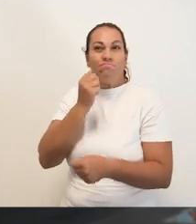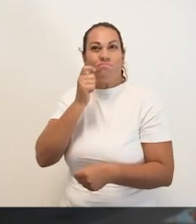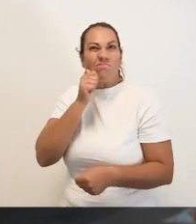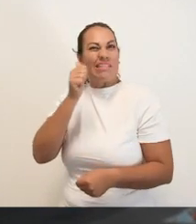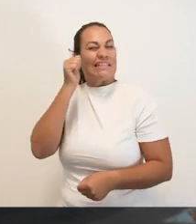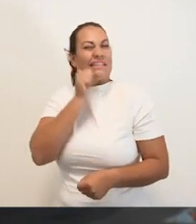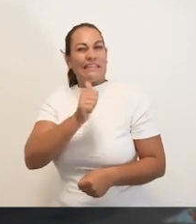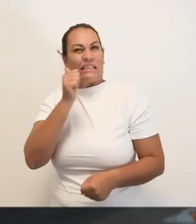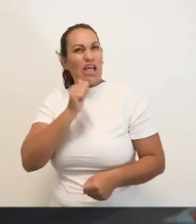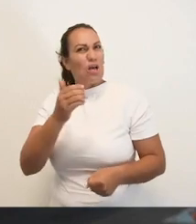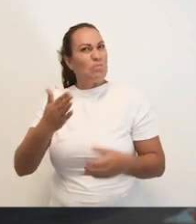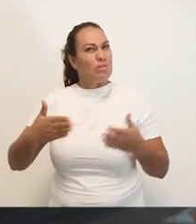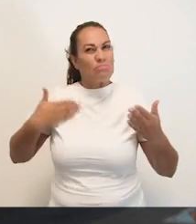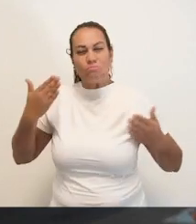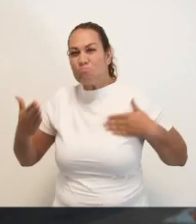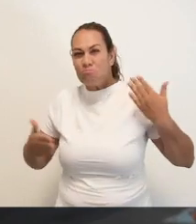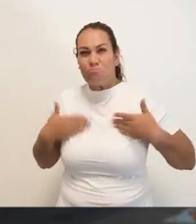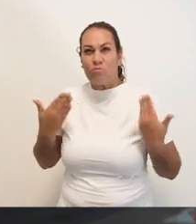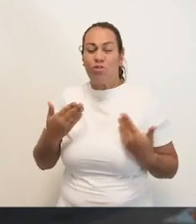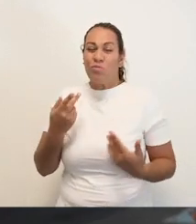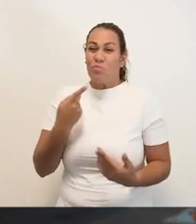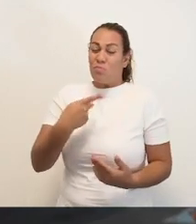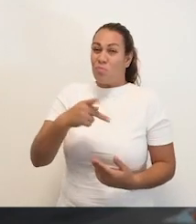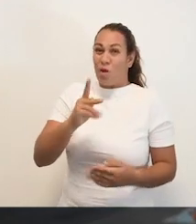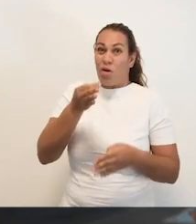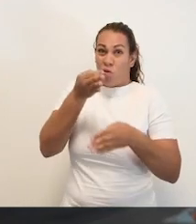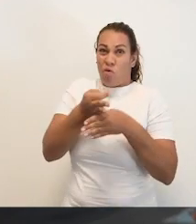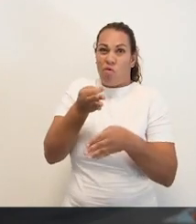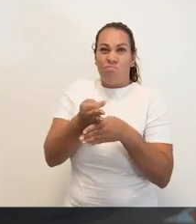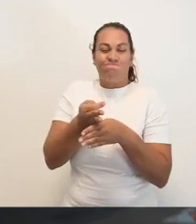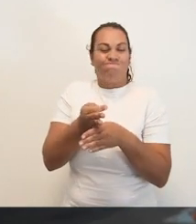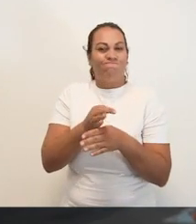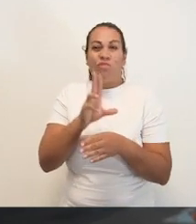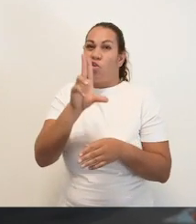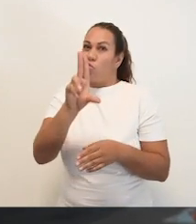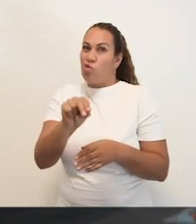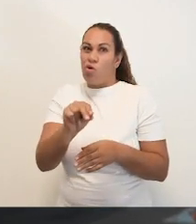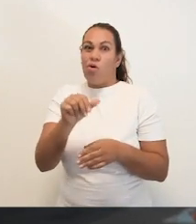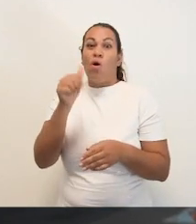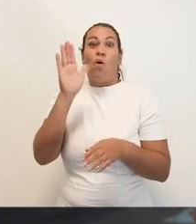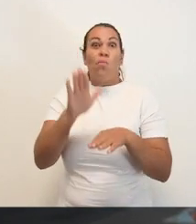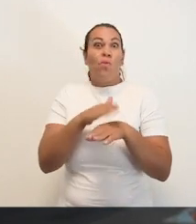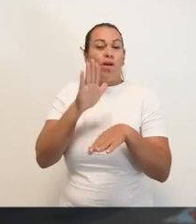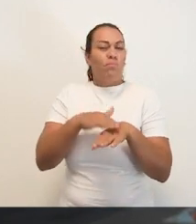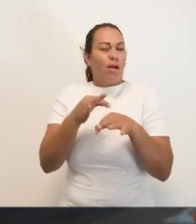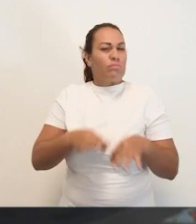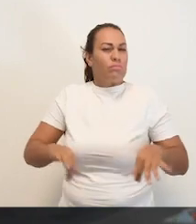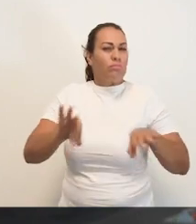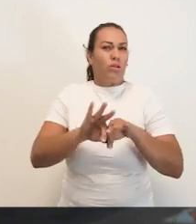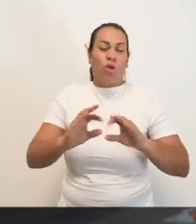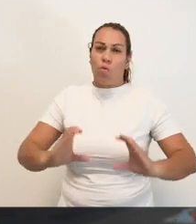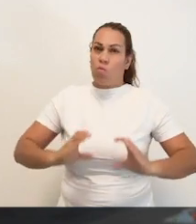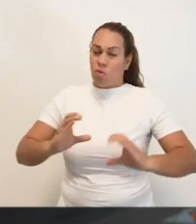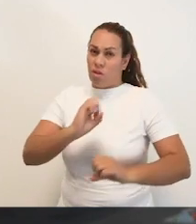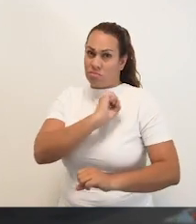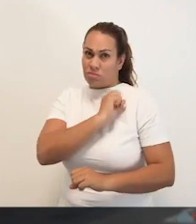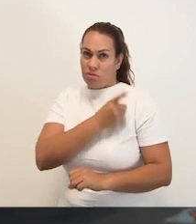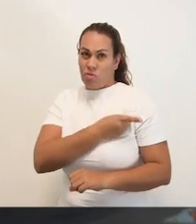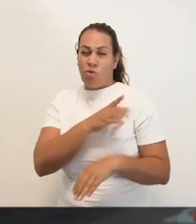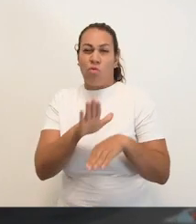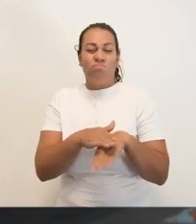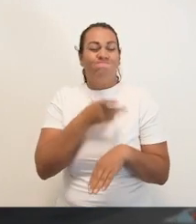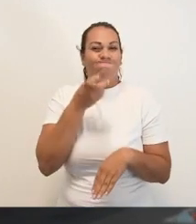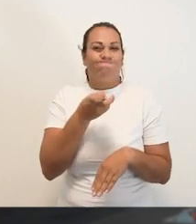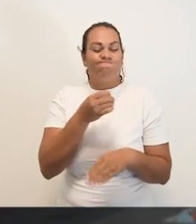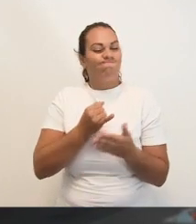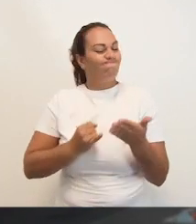ya no están con nosotros de manera muy peculiar. Sin embargo, hoy la prioridad es otra, es cuidar nuestra salud. Por